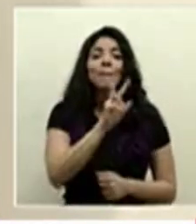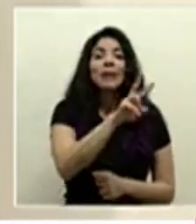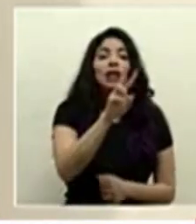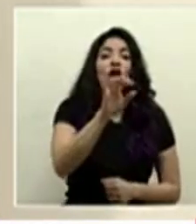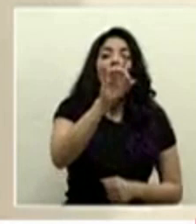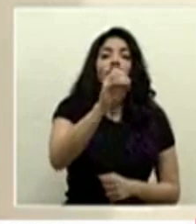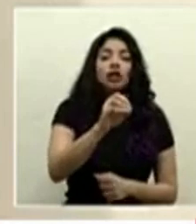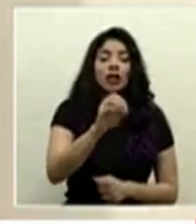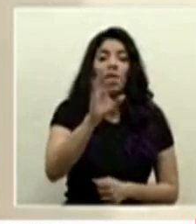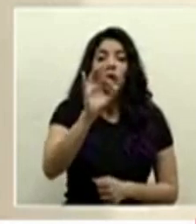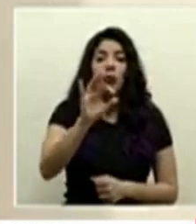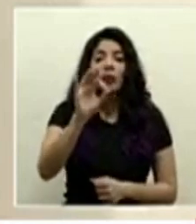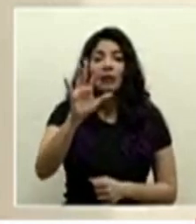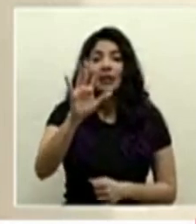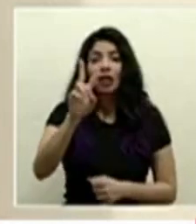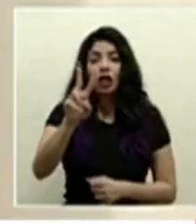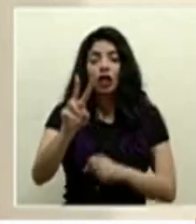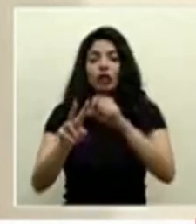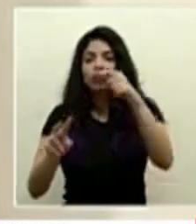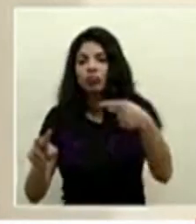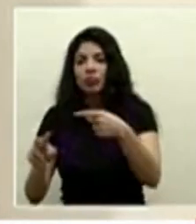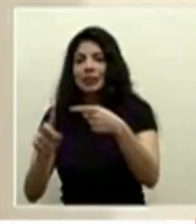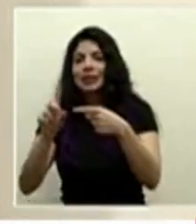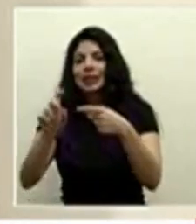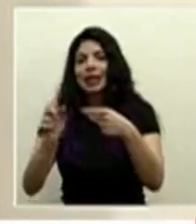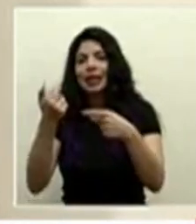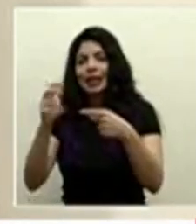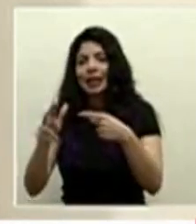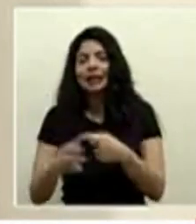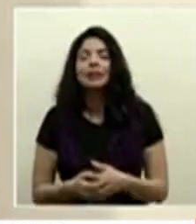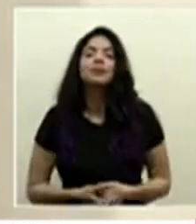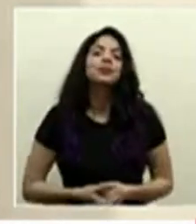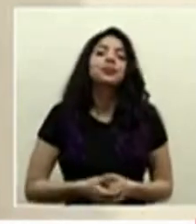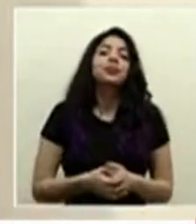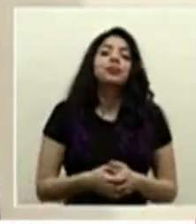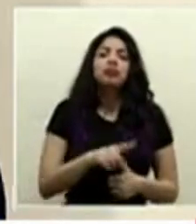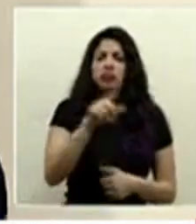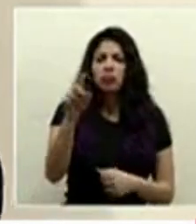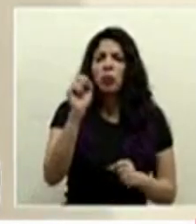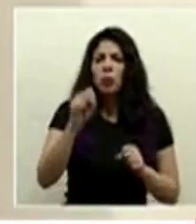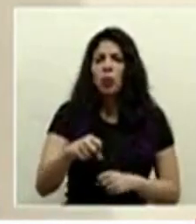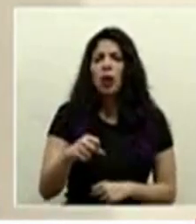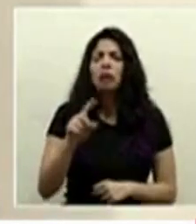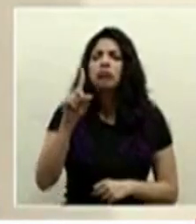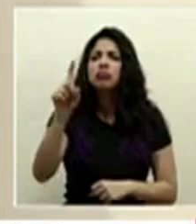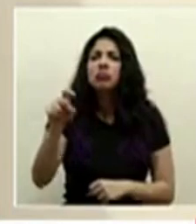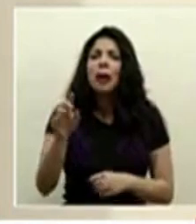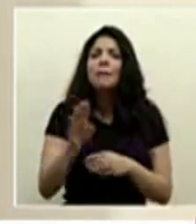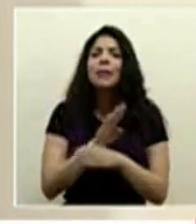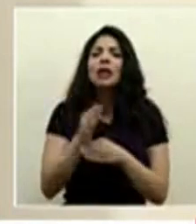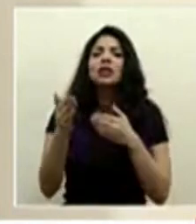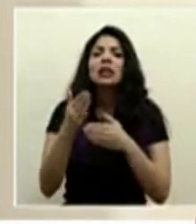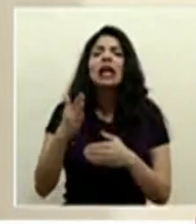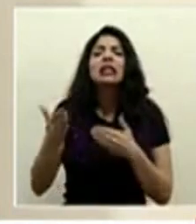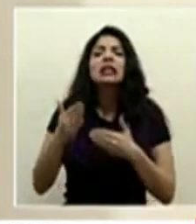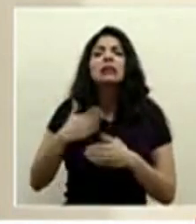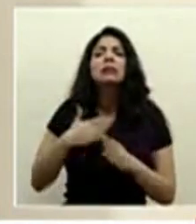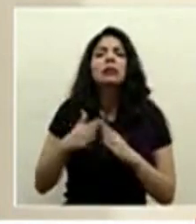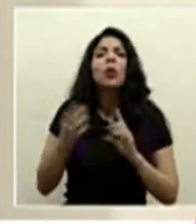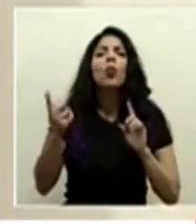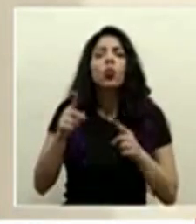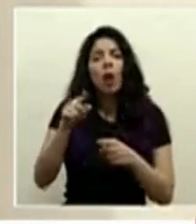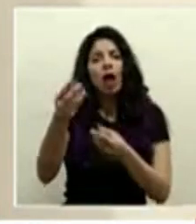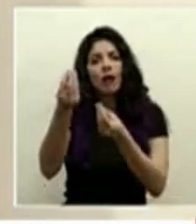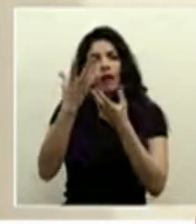2280 9952 extensión 113 y pueden preguntar por el banco de sangre más cercano a su casa